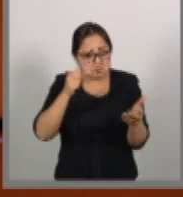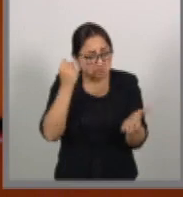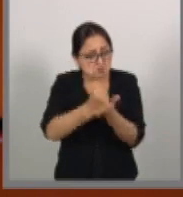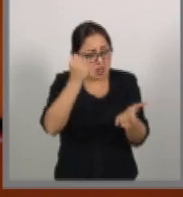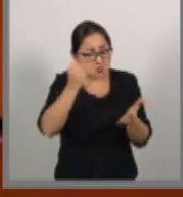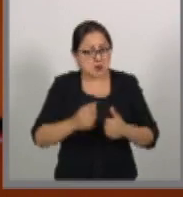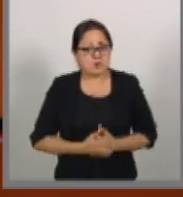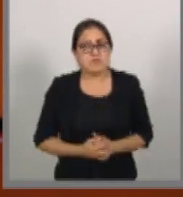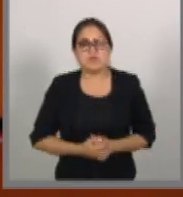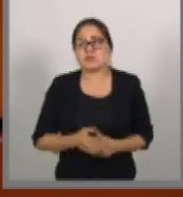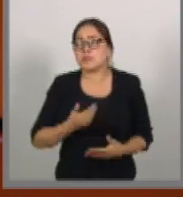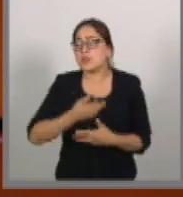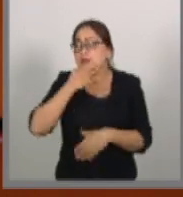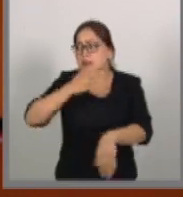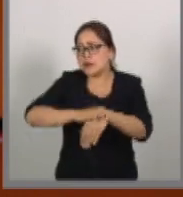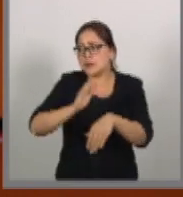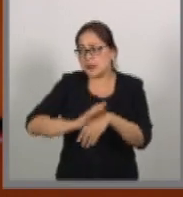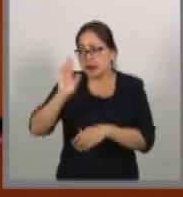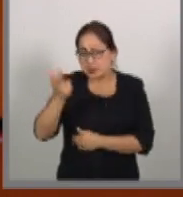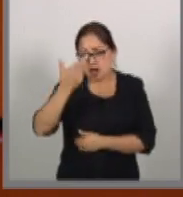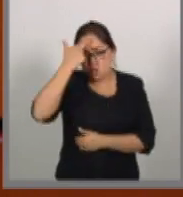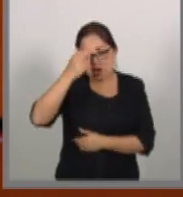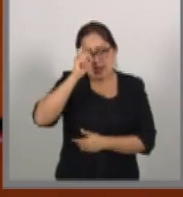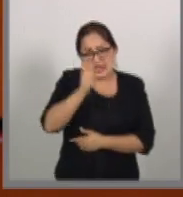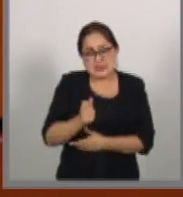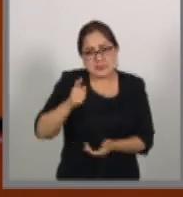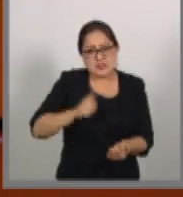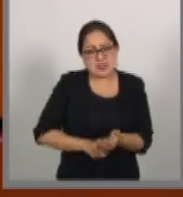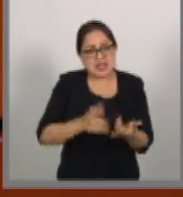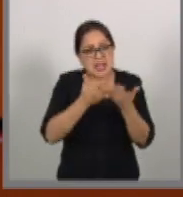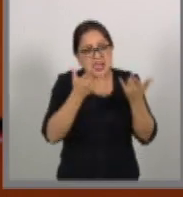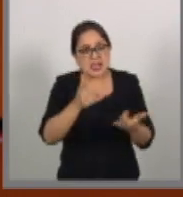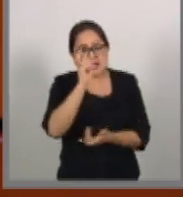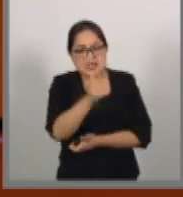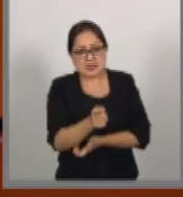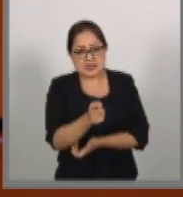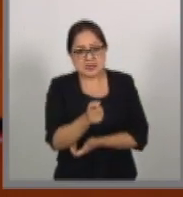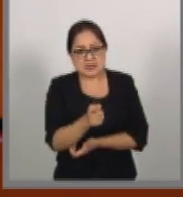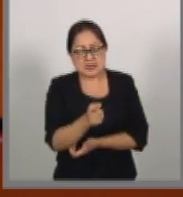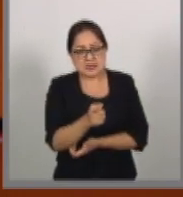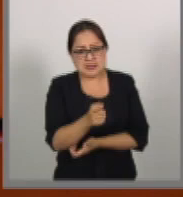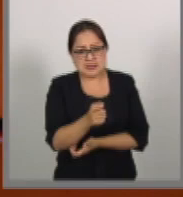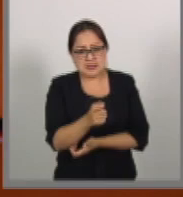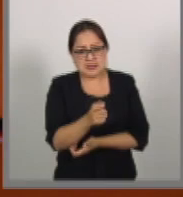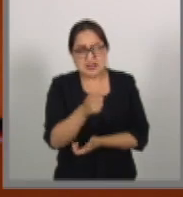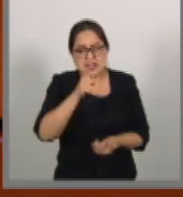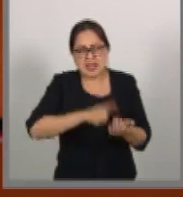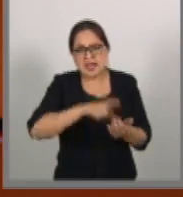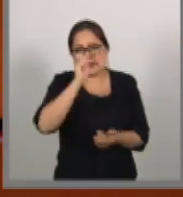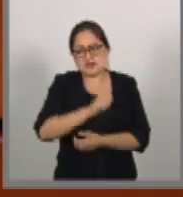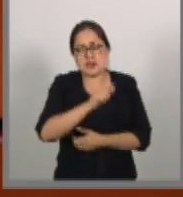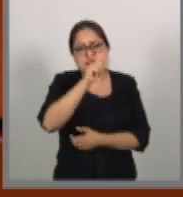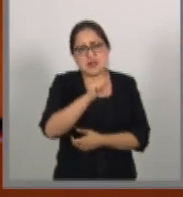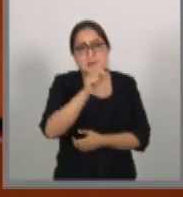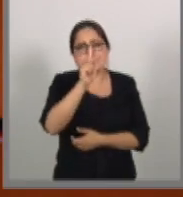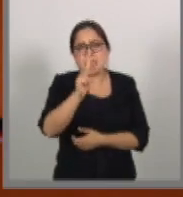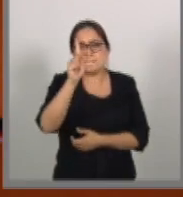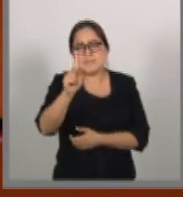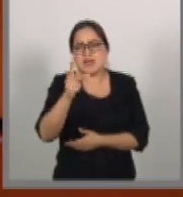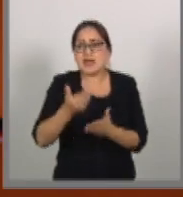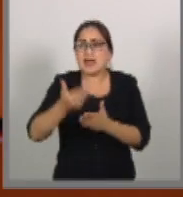recordar un poco la historia de TPP. Inicia en 2005